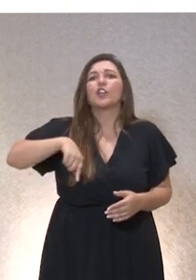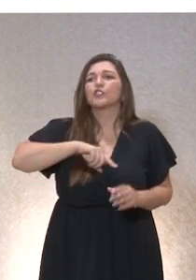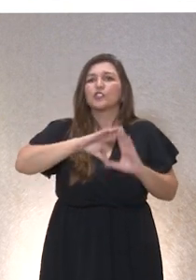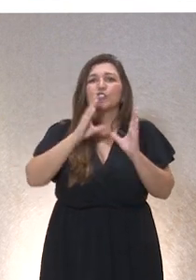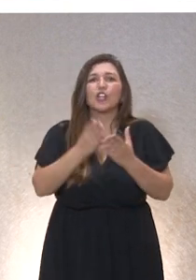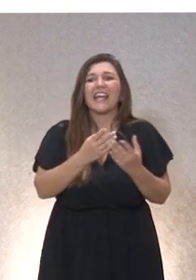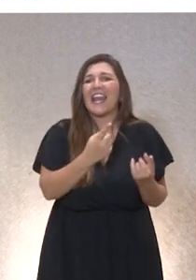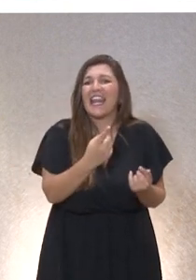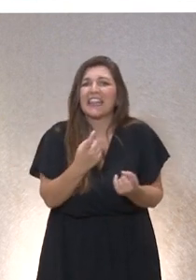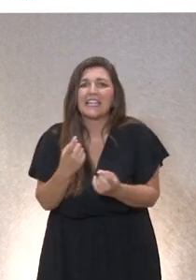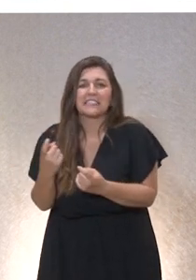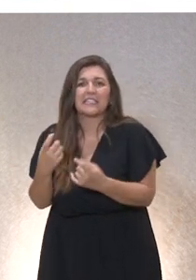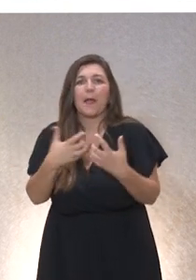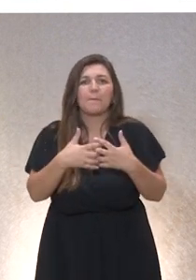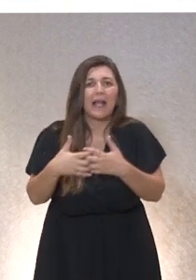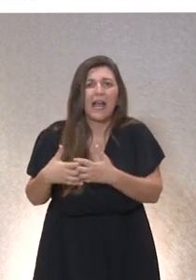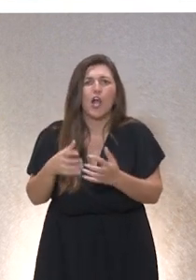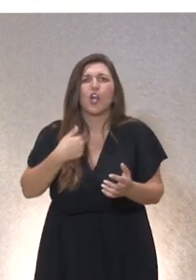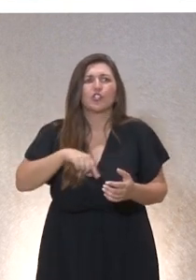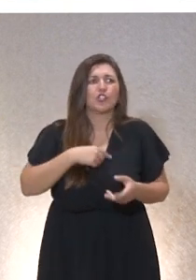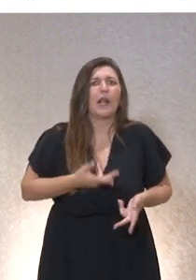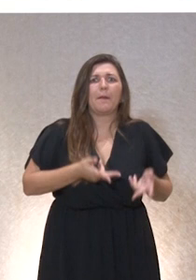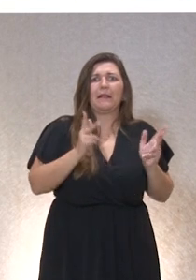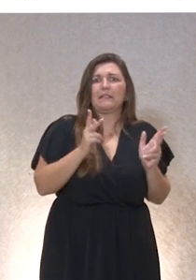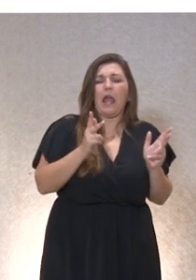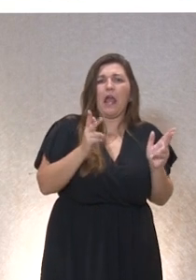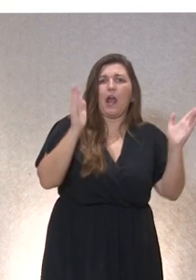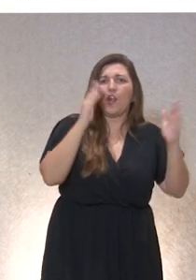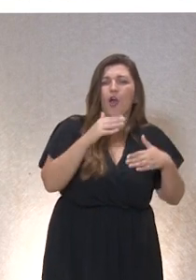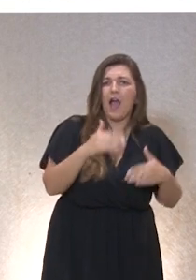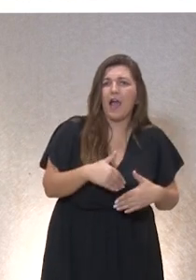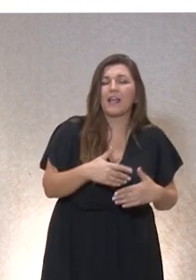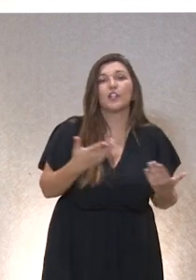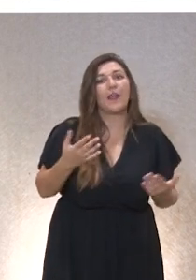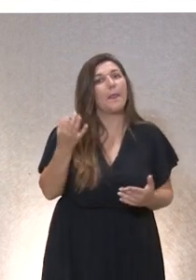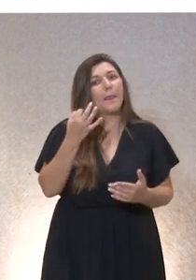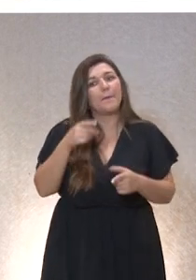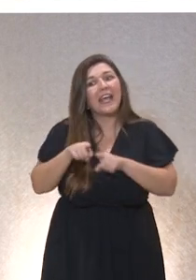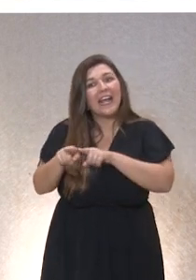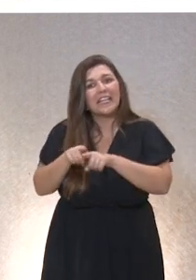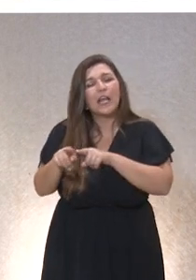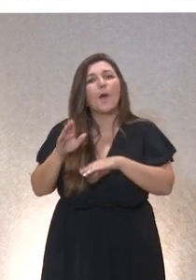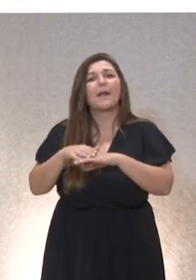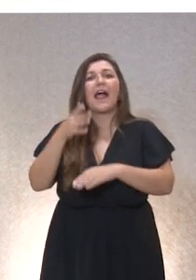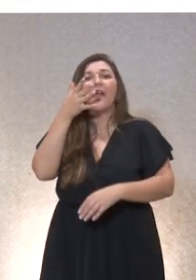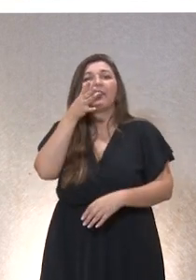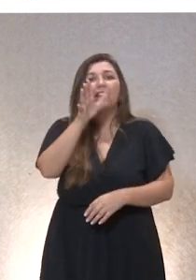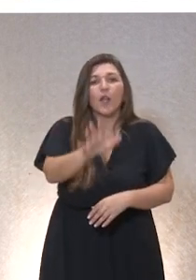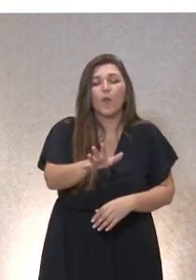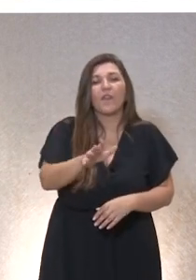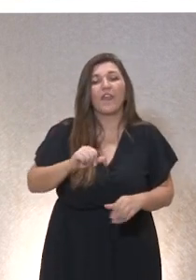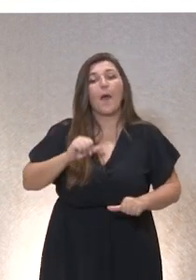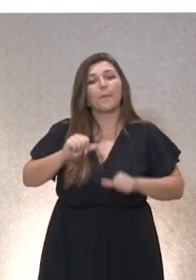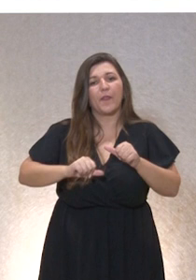de lo mecánico que hay de nuestra libertad. Entonces, tenemos que ser críticos para denunciar los procedimientos,